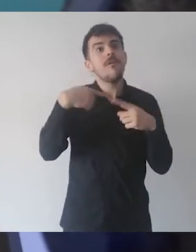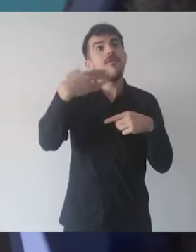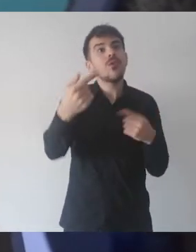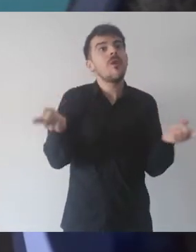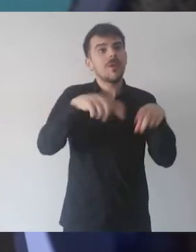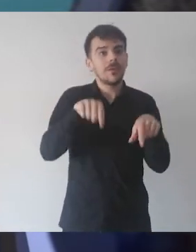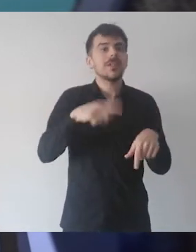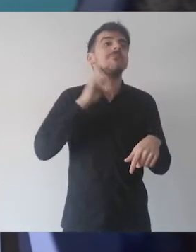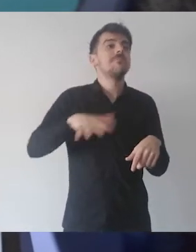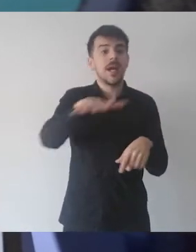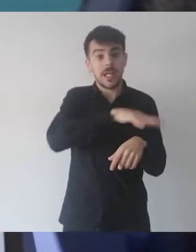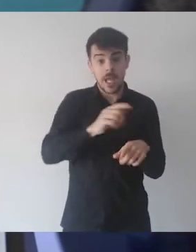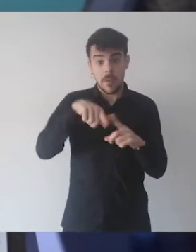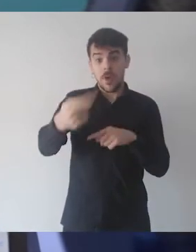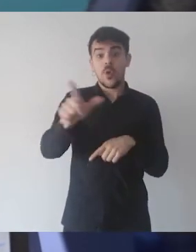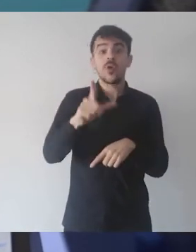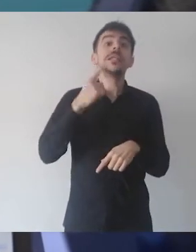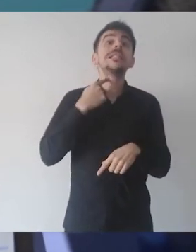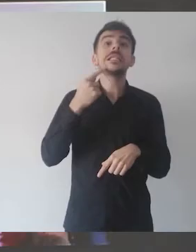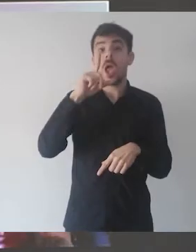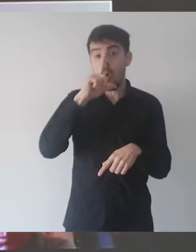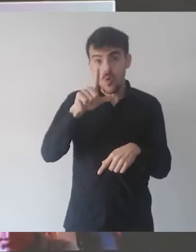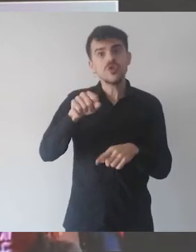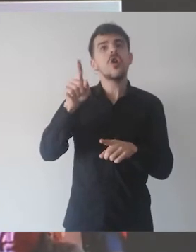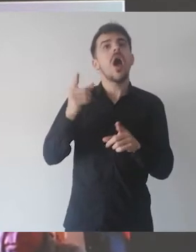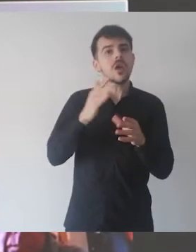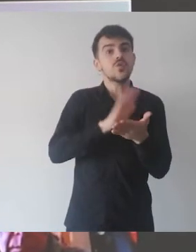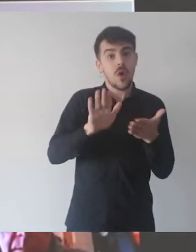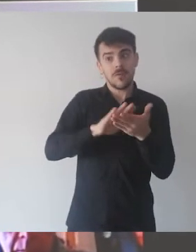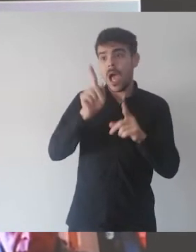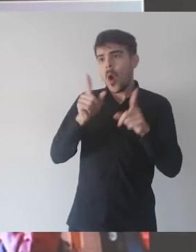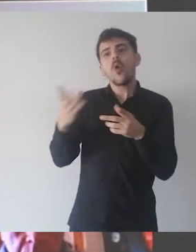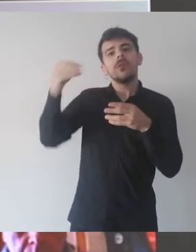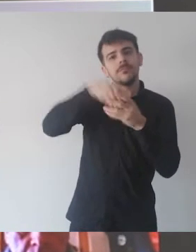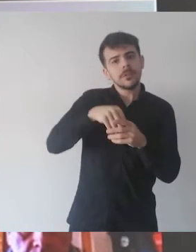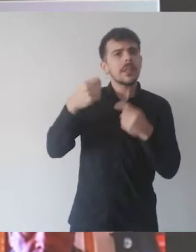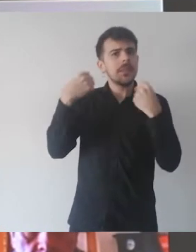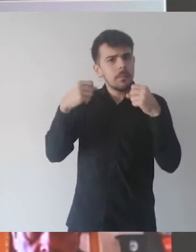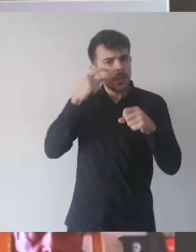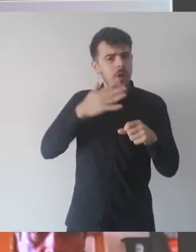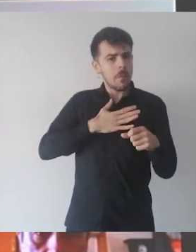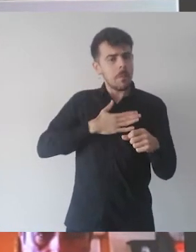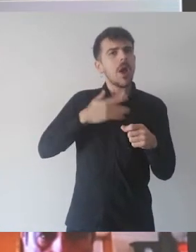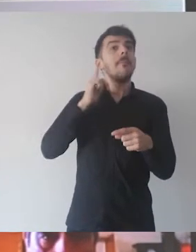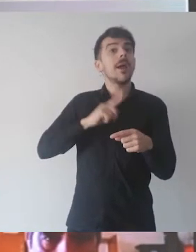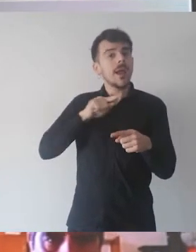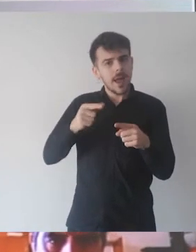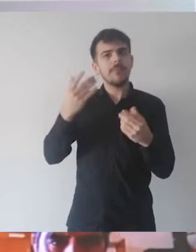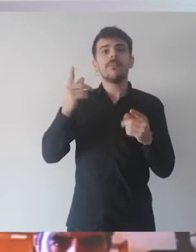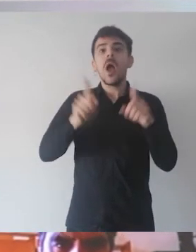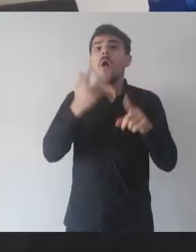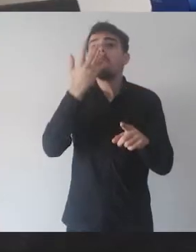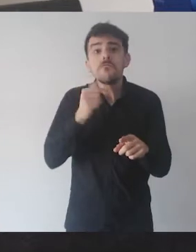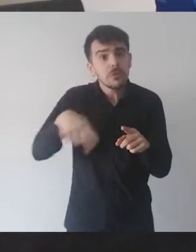a realizar este lunes 13 de julio junto a los deportistas de toda la ciudad. Quienes quieran sumarse pueden comunicarse al mail